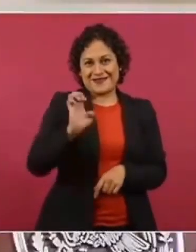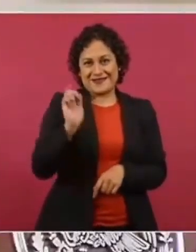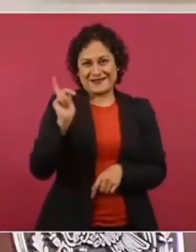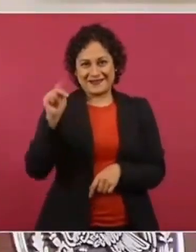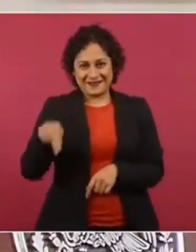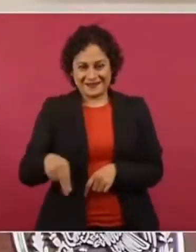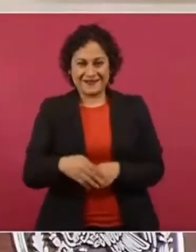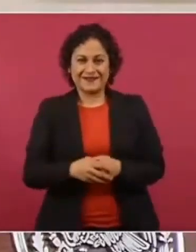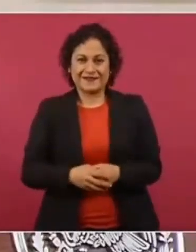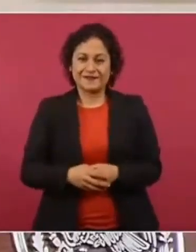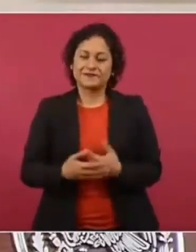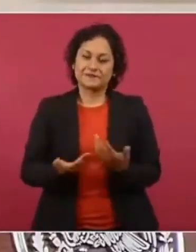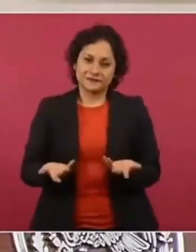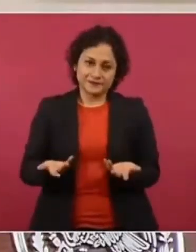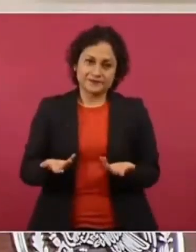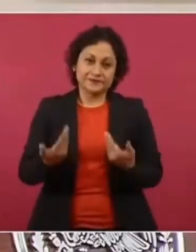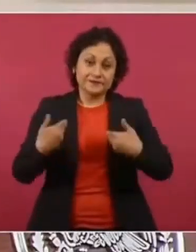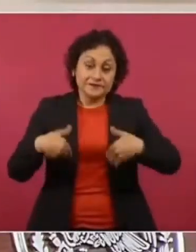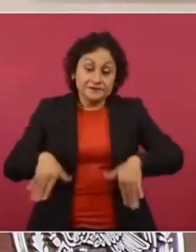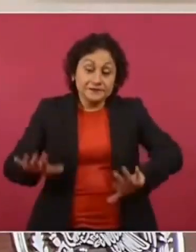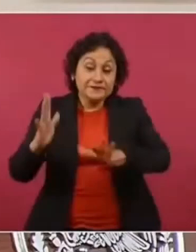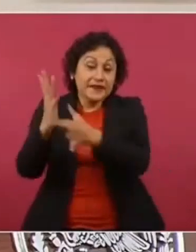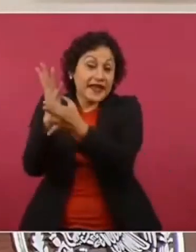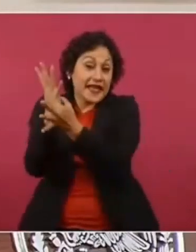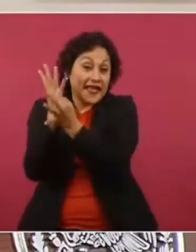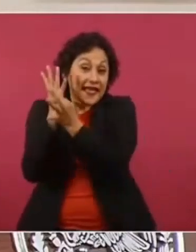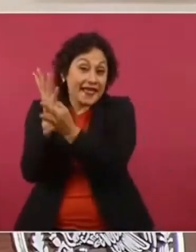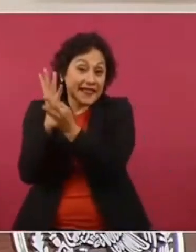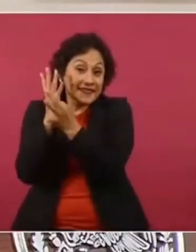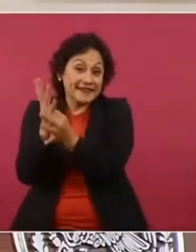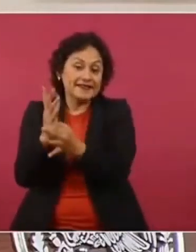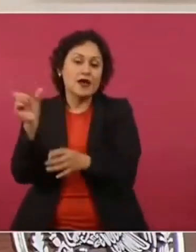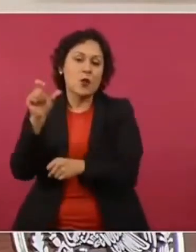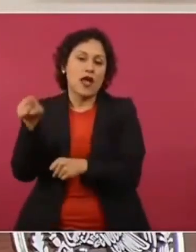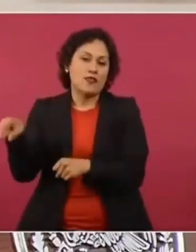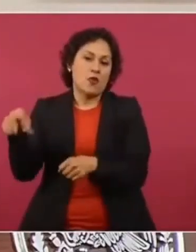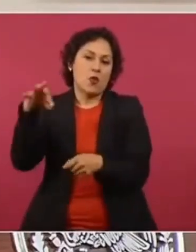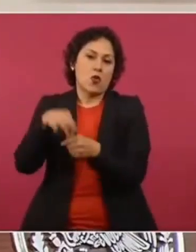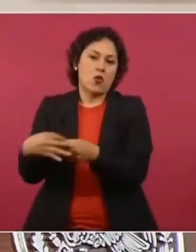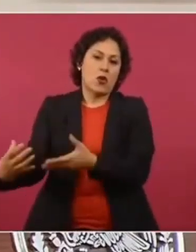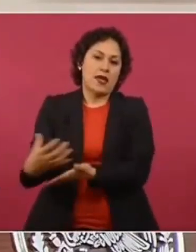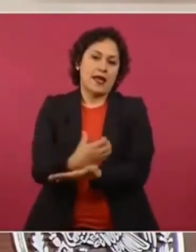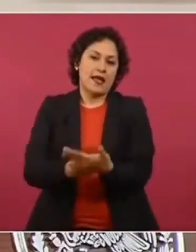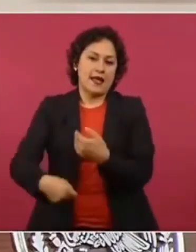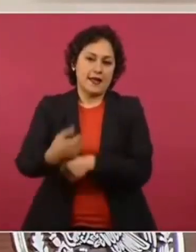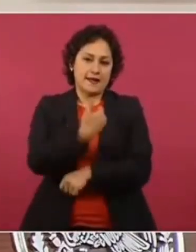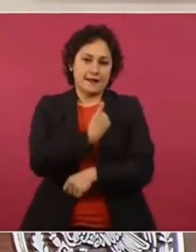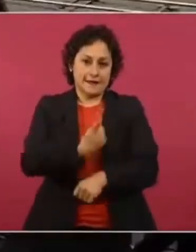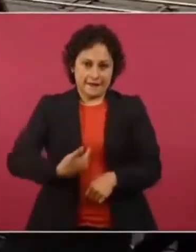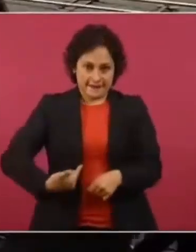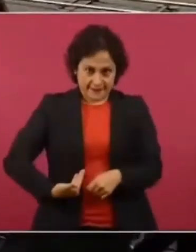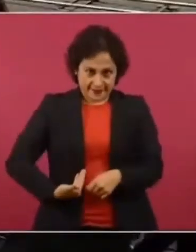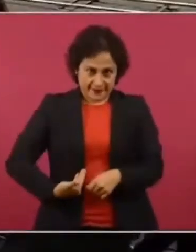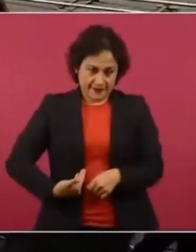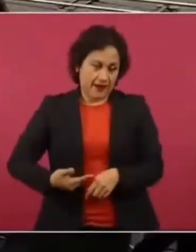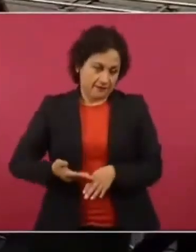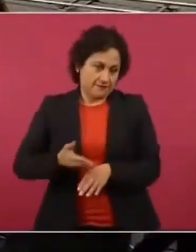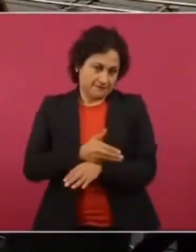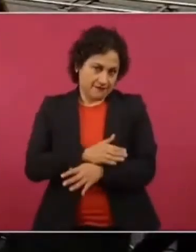dicen que en una reunión ya cuando habían triunfado con el fraude